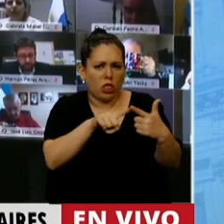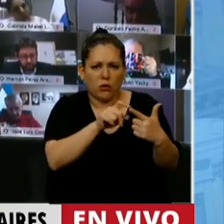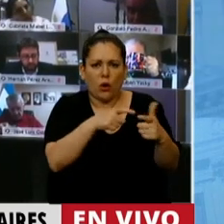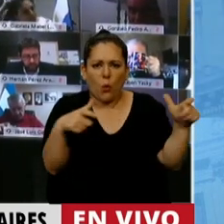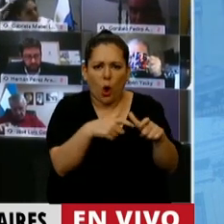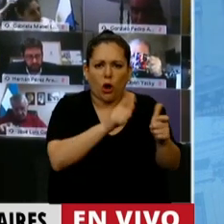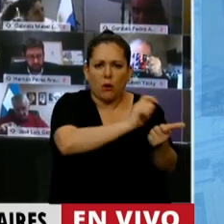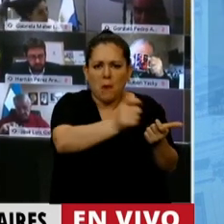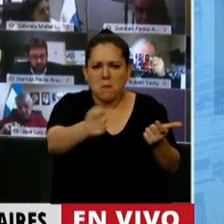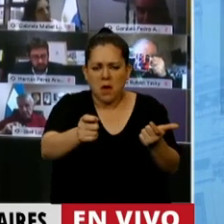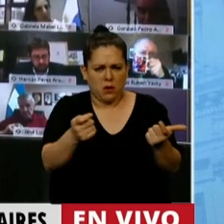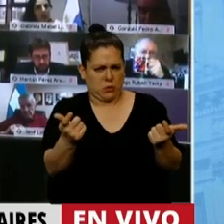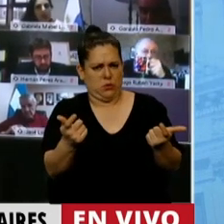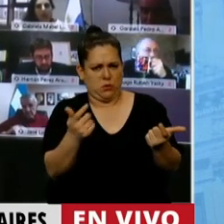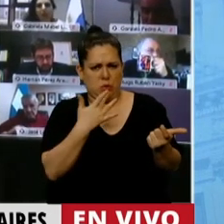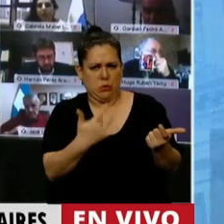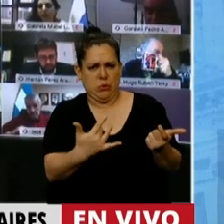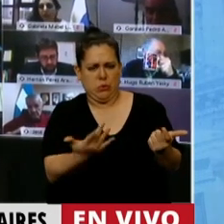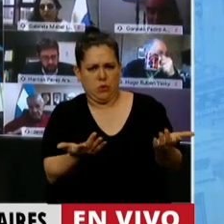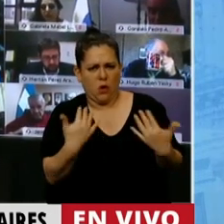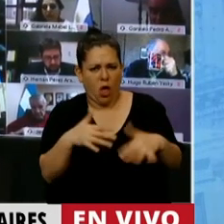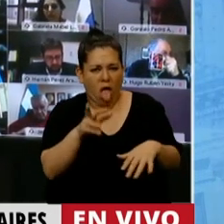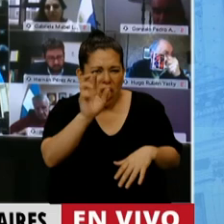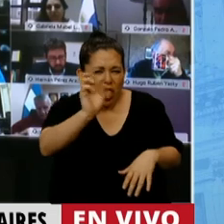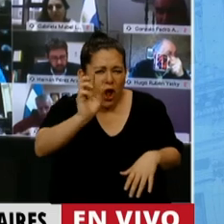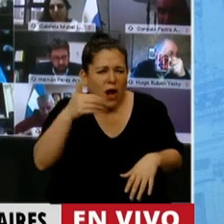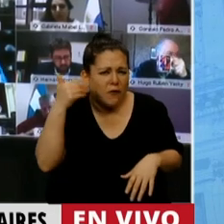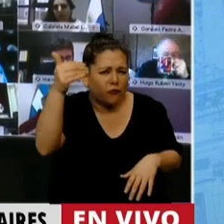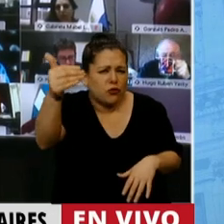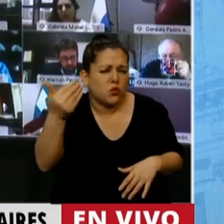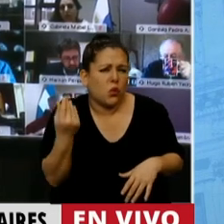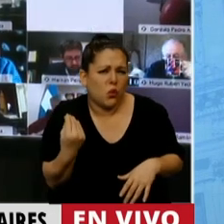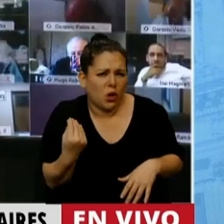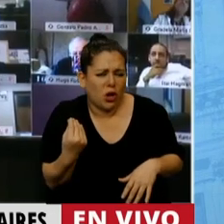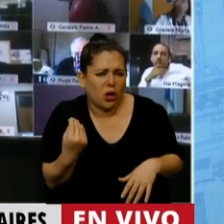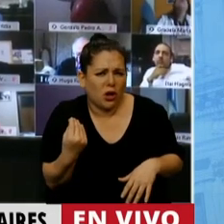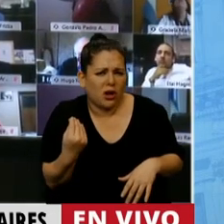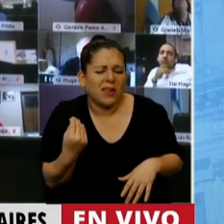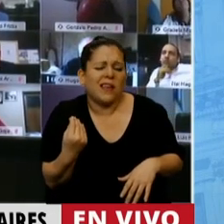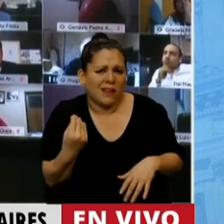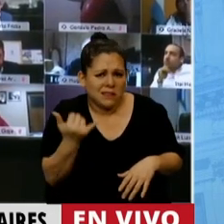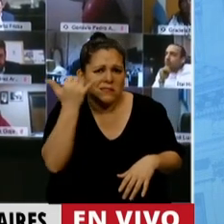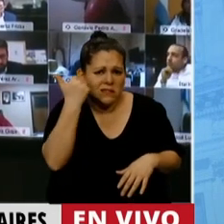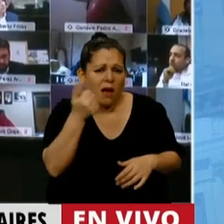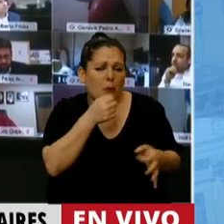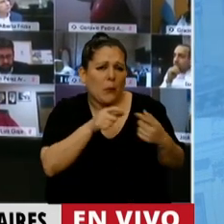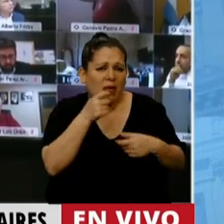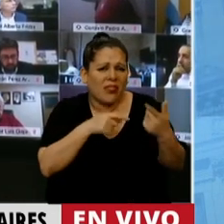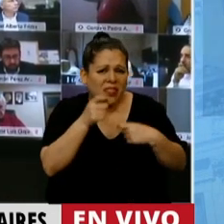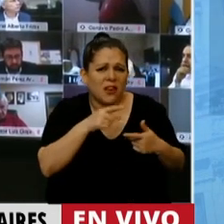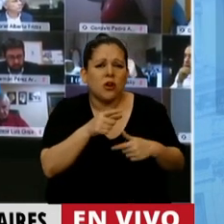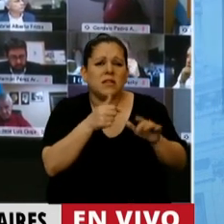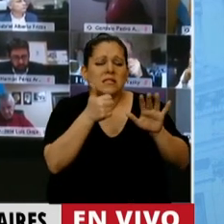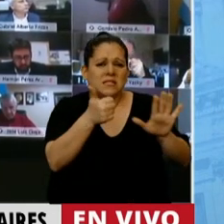Impresionante, hay un negociado con el dólar a futuro donde ya se han vendido 5.600